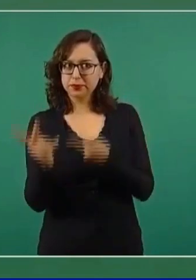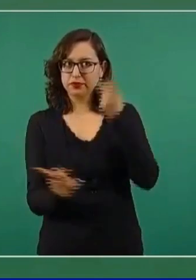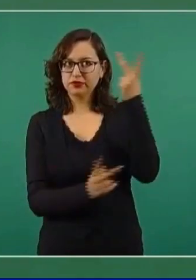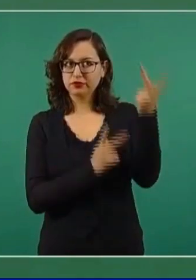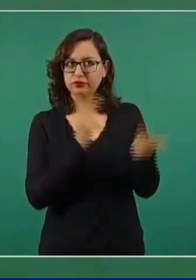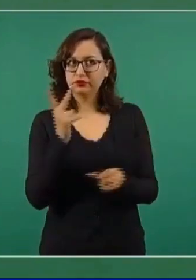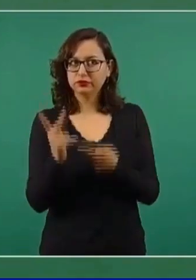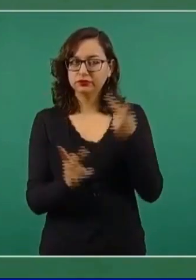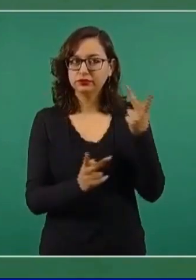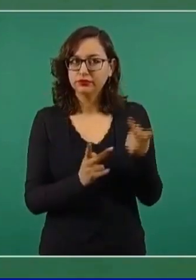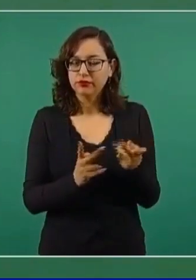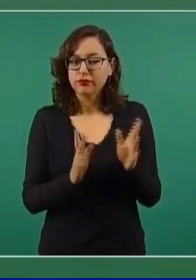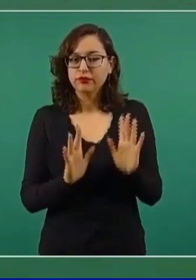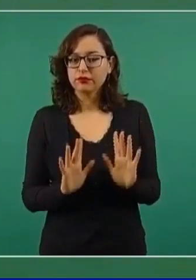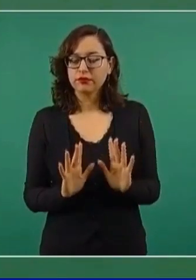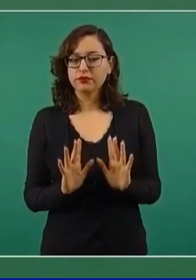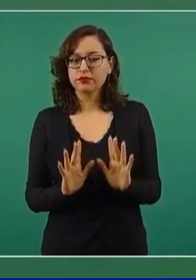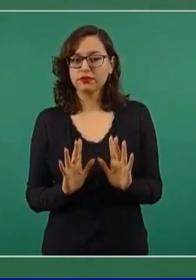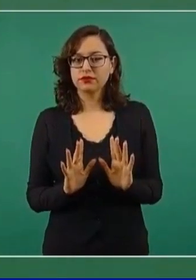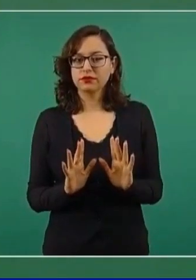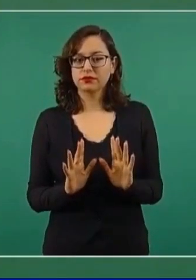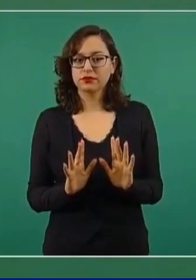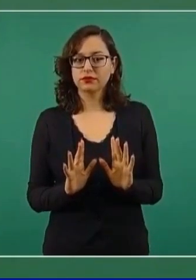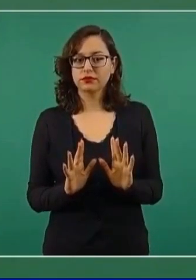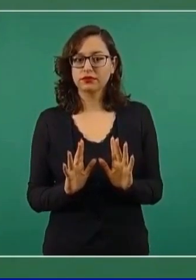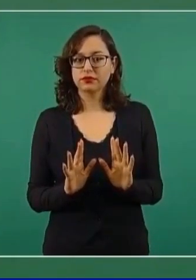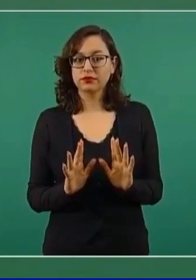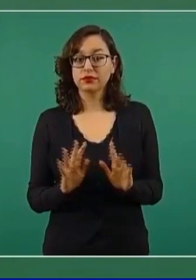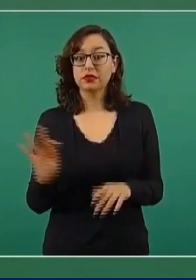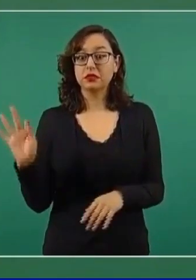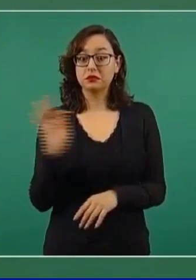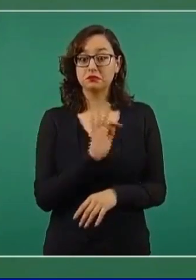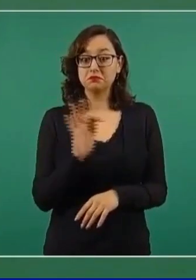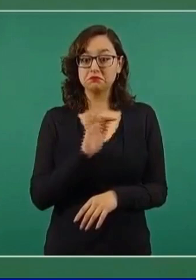mensarto.